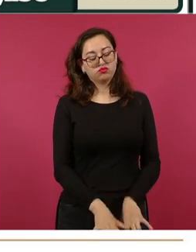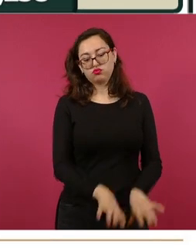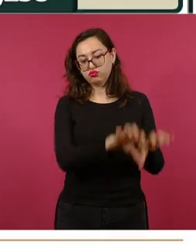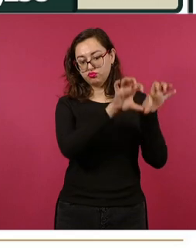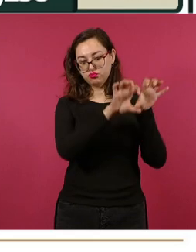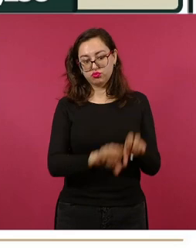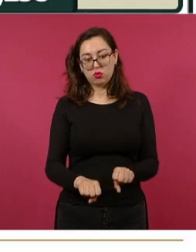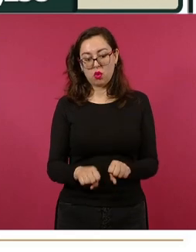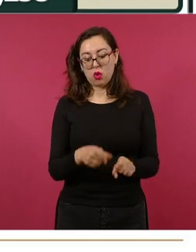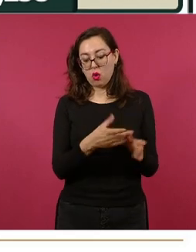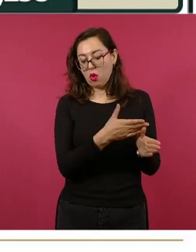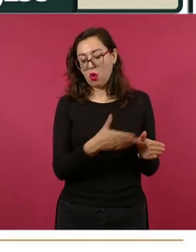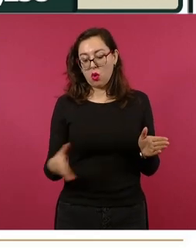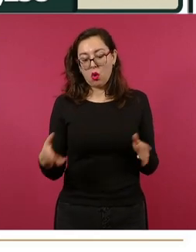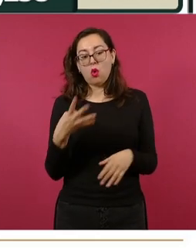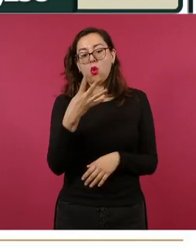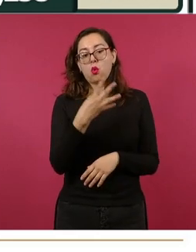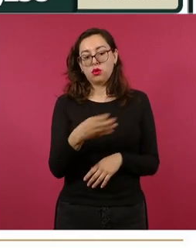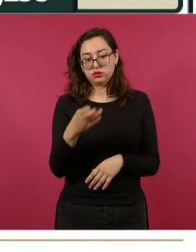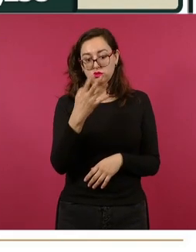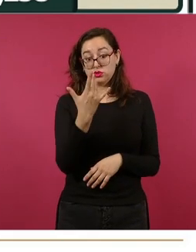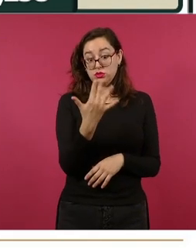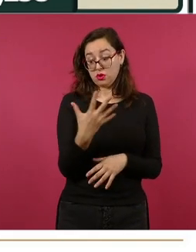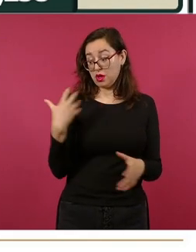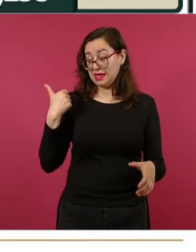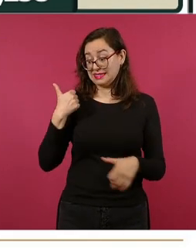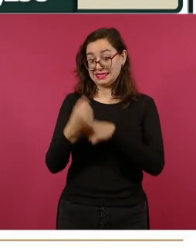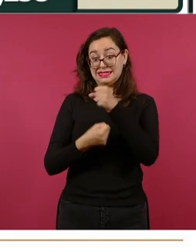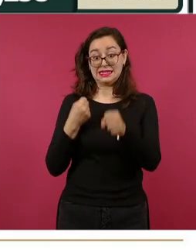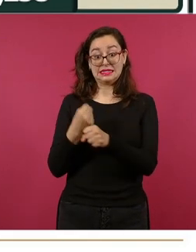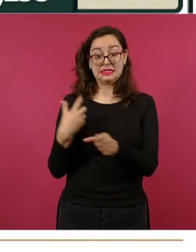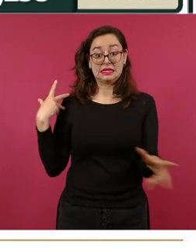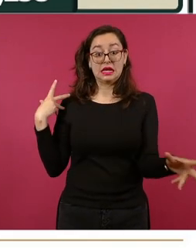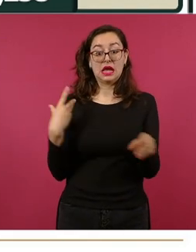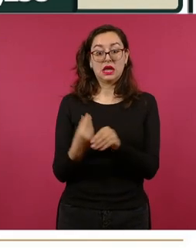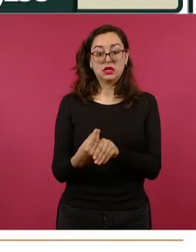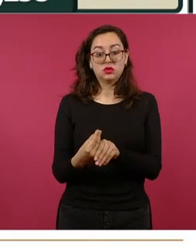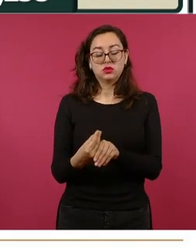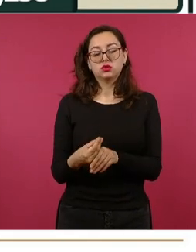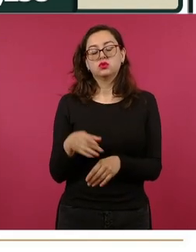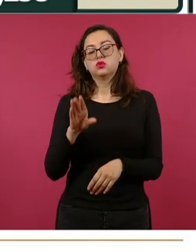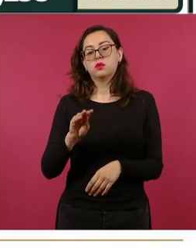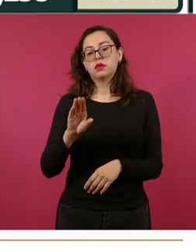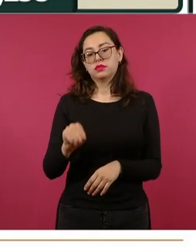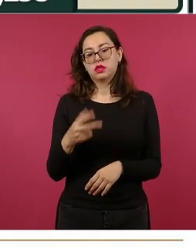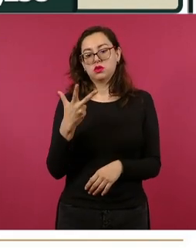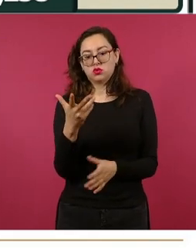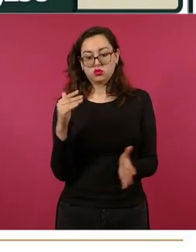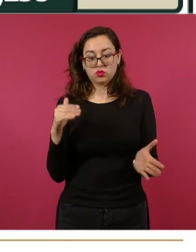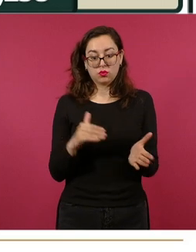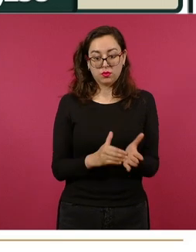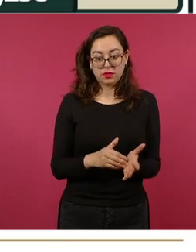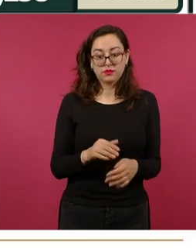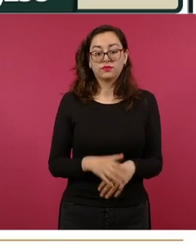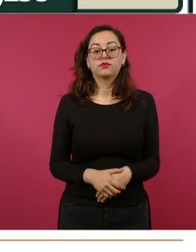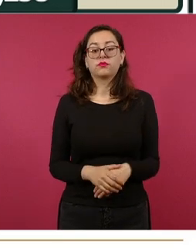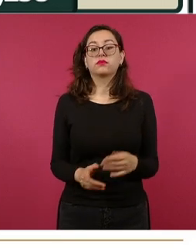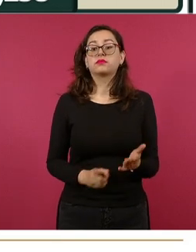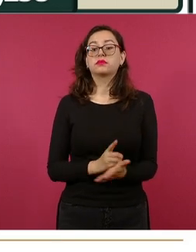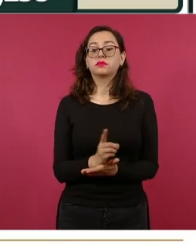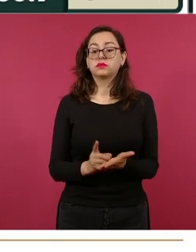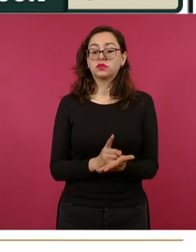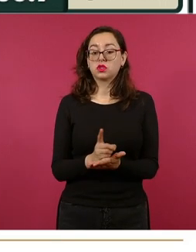en lo que va del sexenio 98 mil 238 vehículos asegurados. En lo que se refiere a fentanilo, fueron